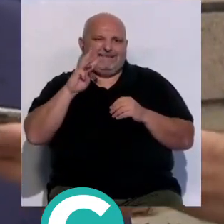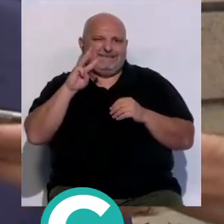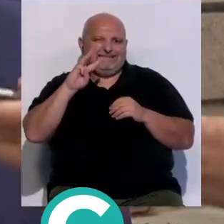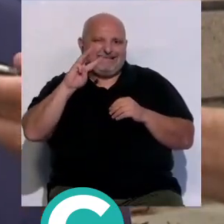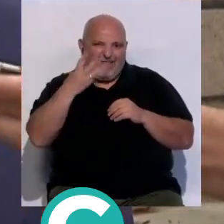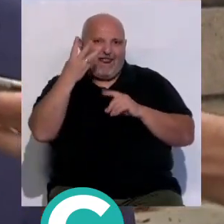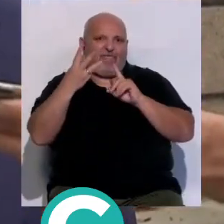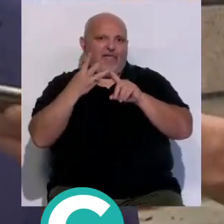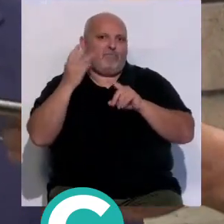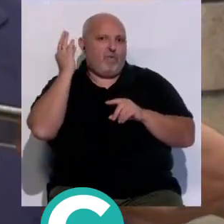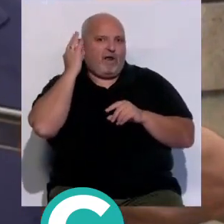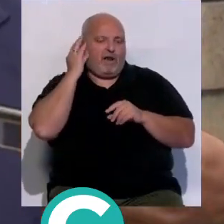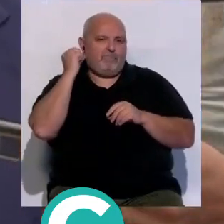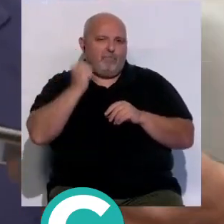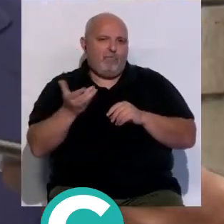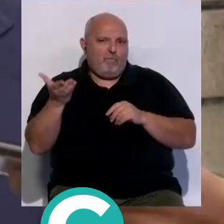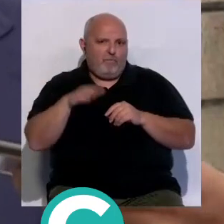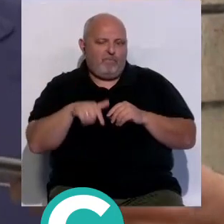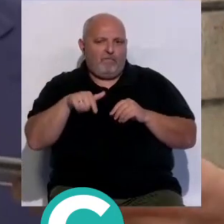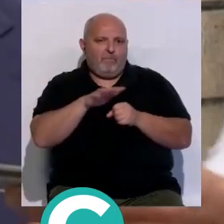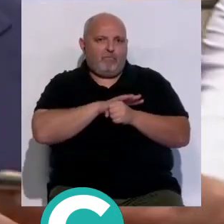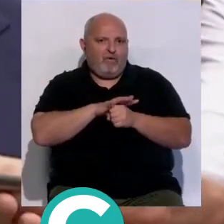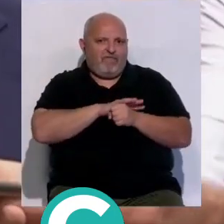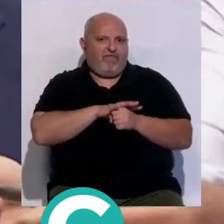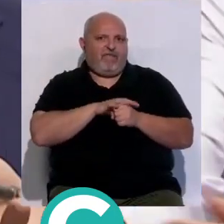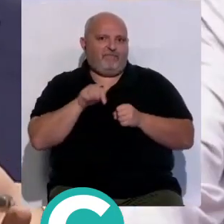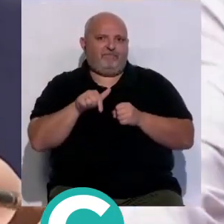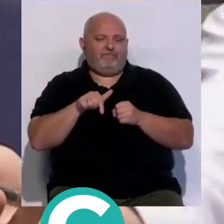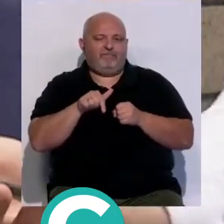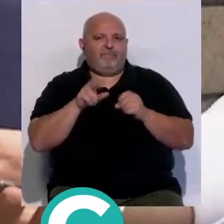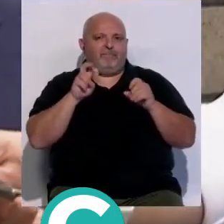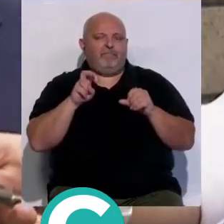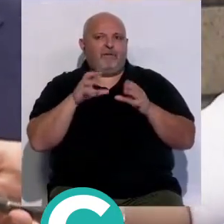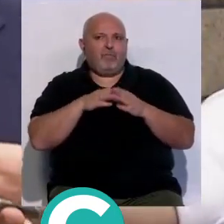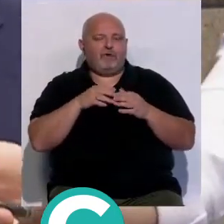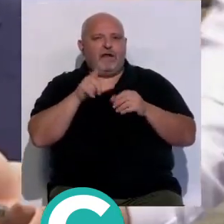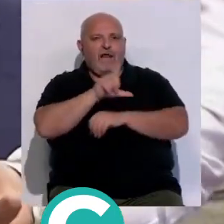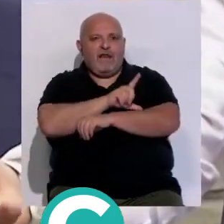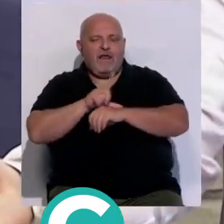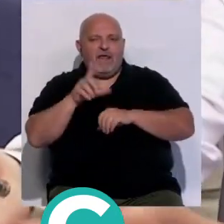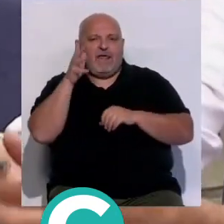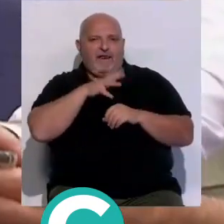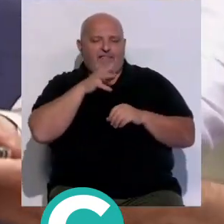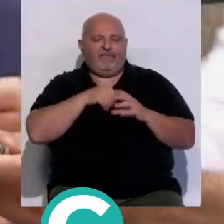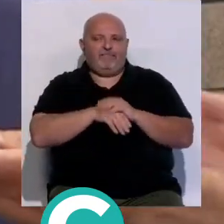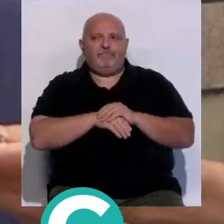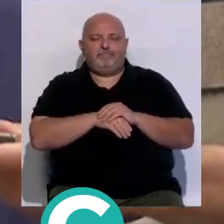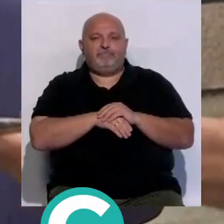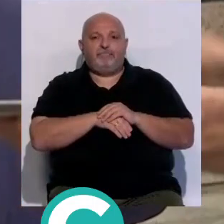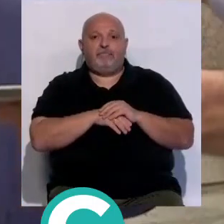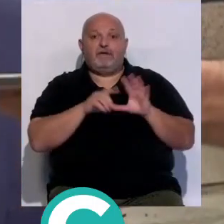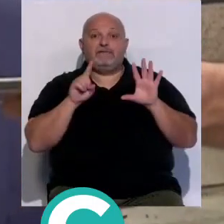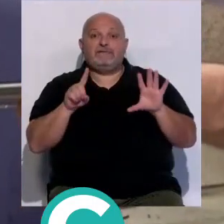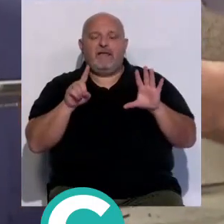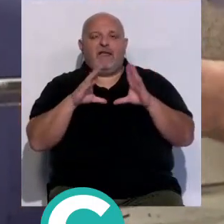los asesinatos que han ocurrido en nuestra provincia en el puerto en la línea y ahora en Jerez seis